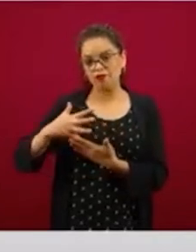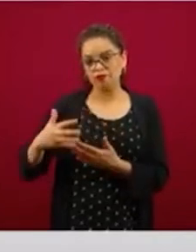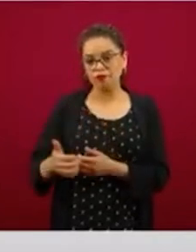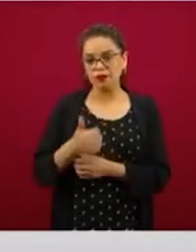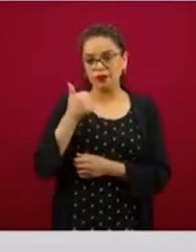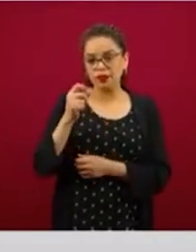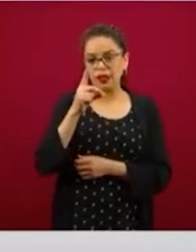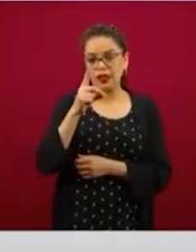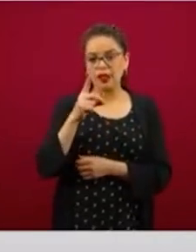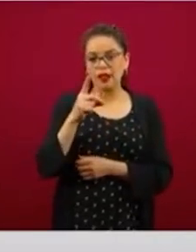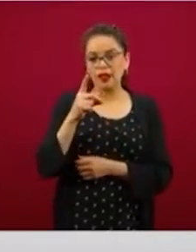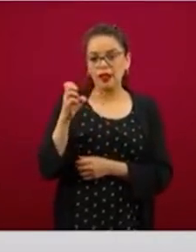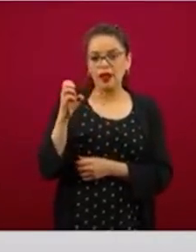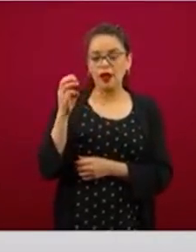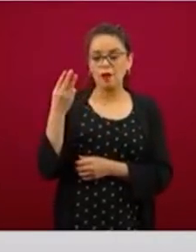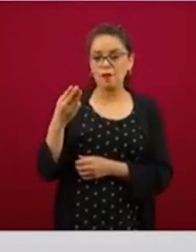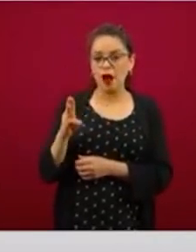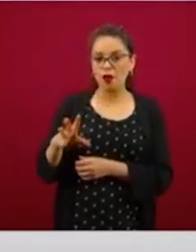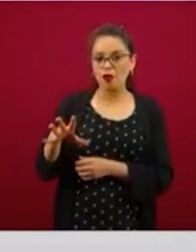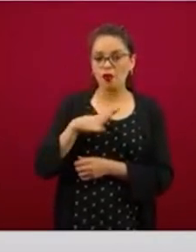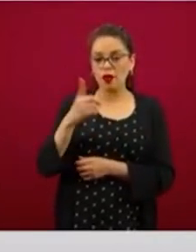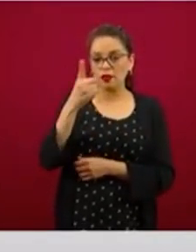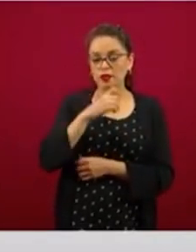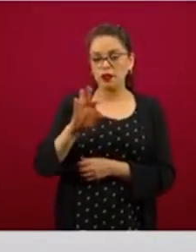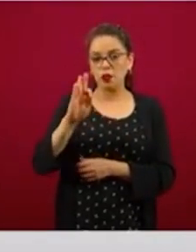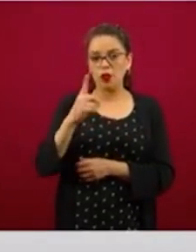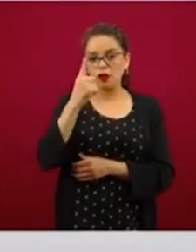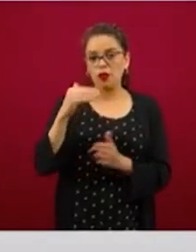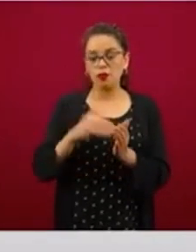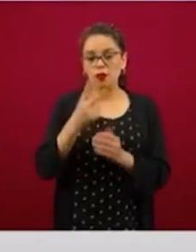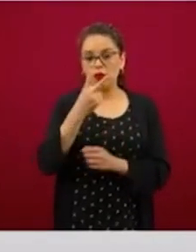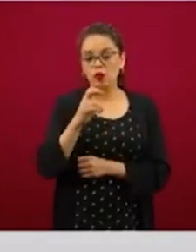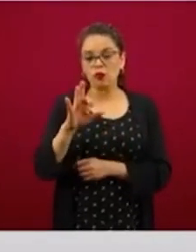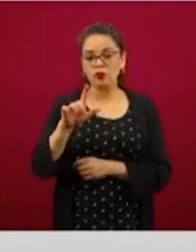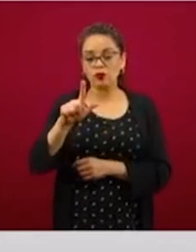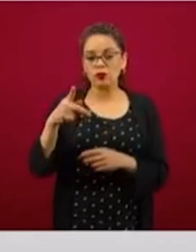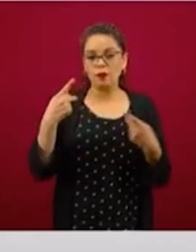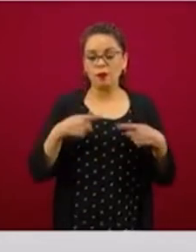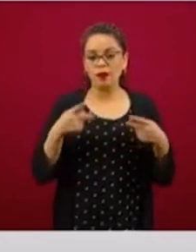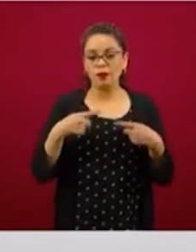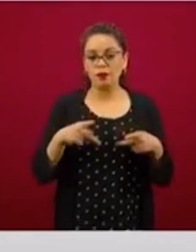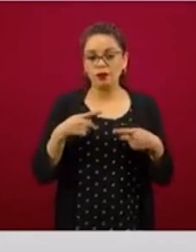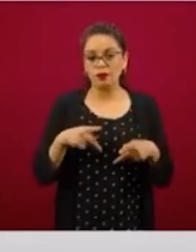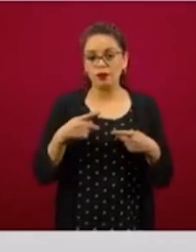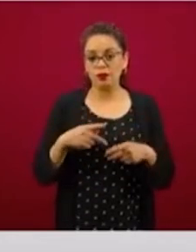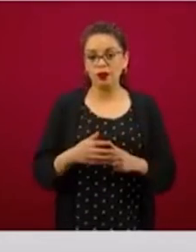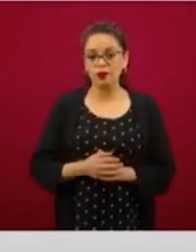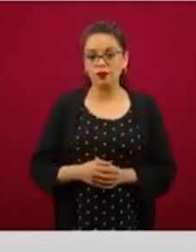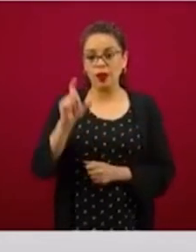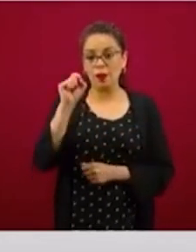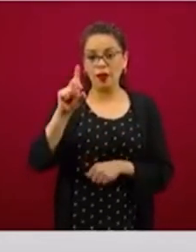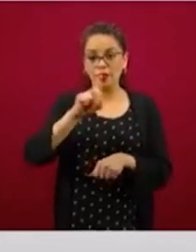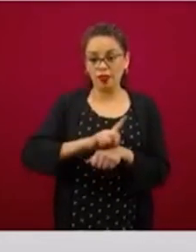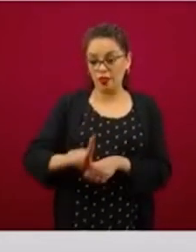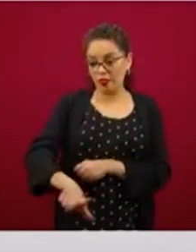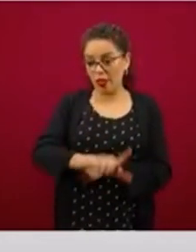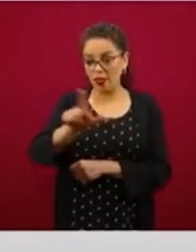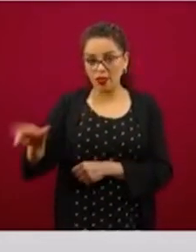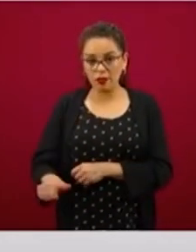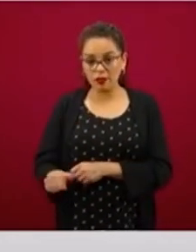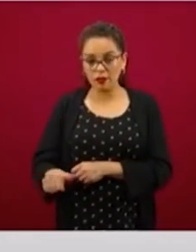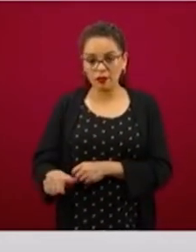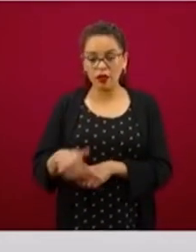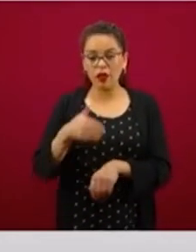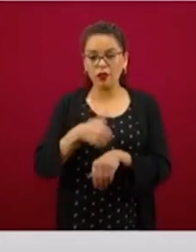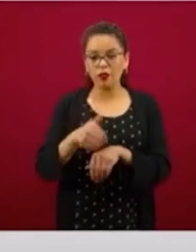registro, ya teníamos 141 mil 257 personas y 20 días después la cifra llegó a